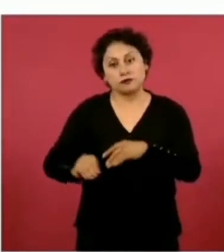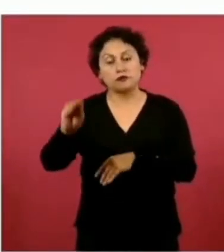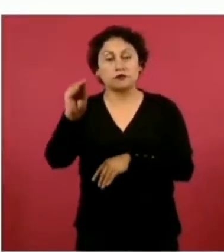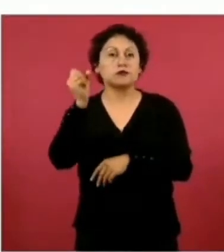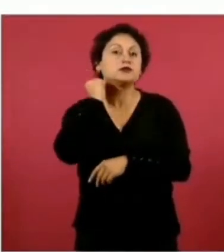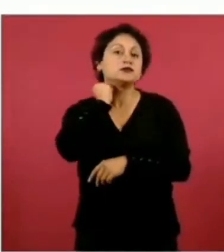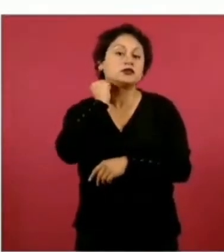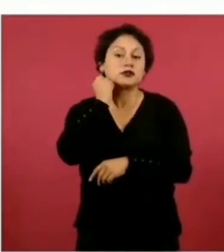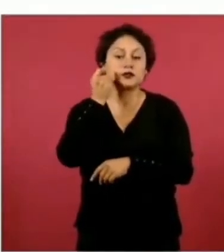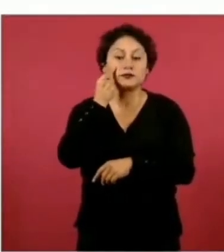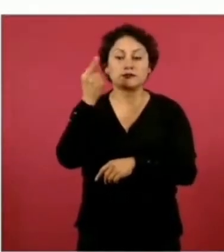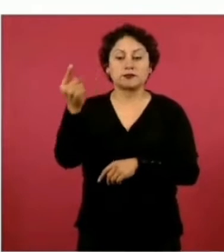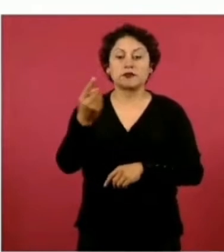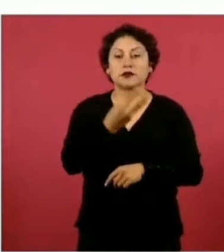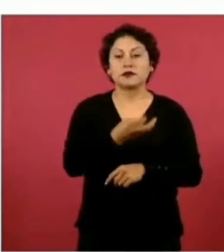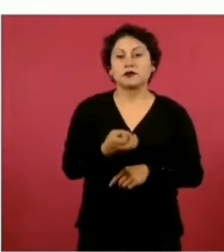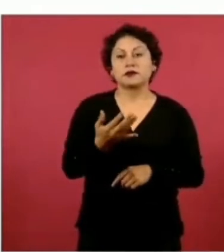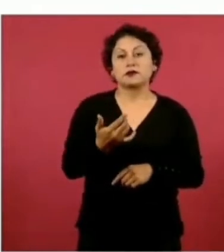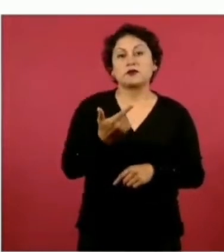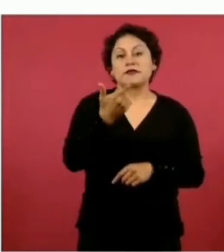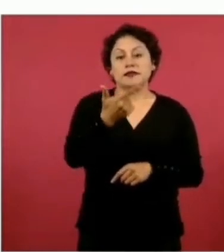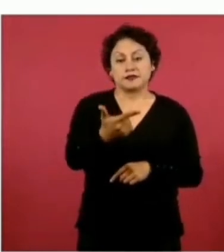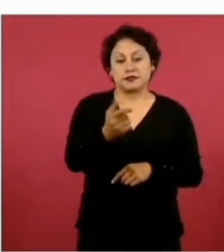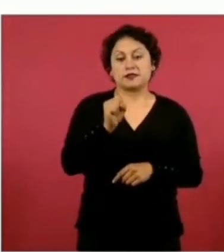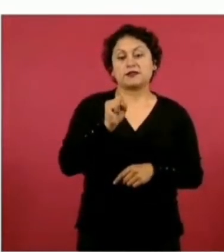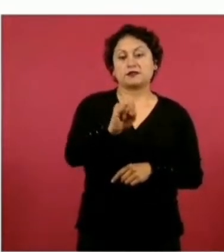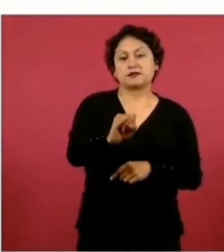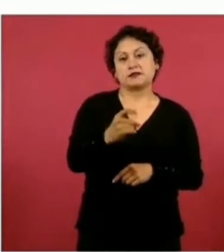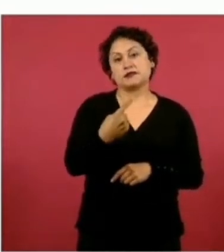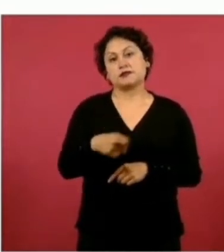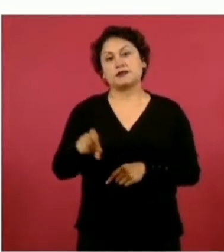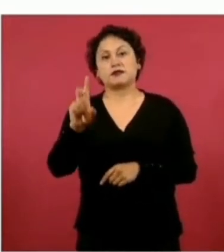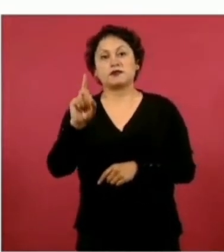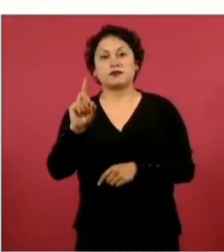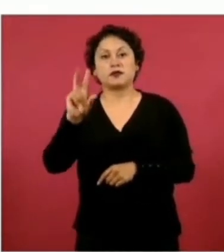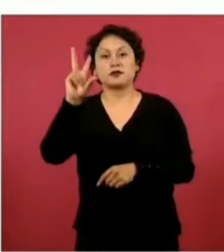357 contra 130. ¿Cuántos se necesitaban?